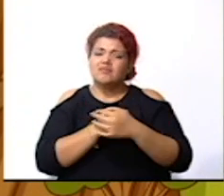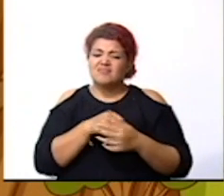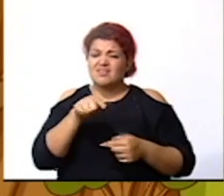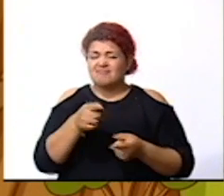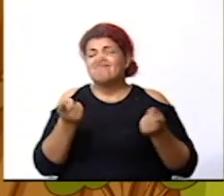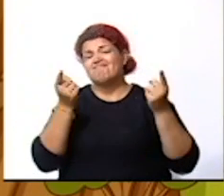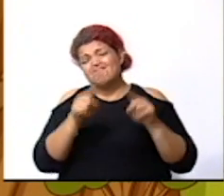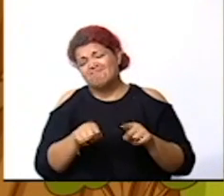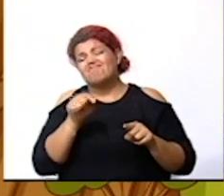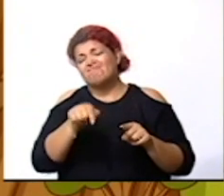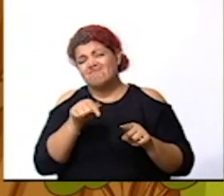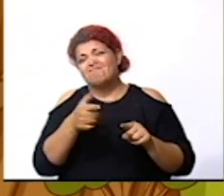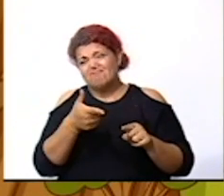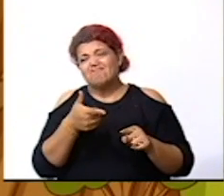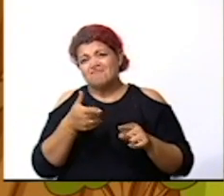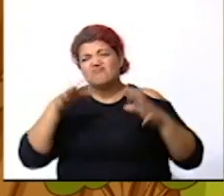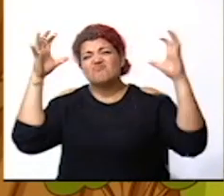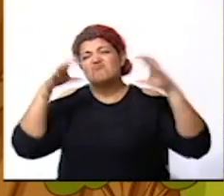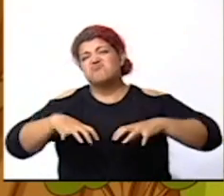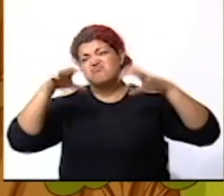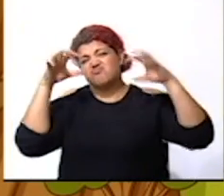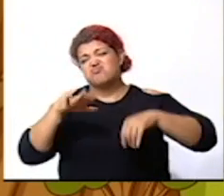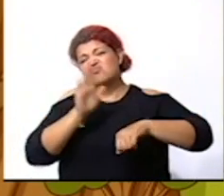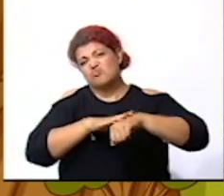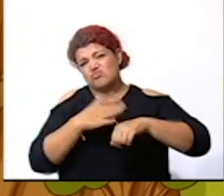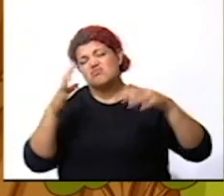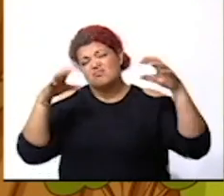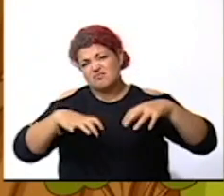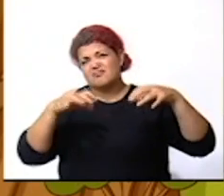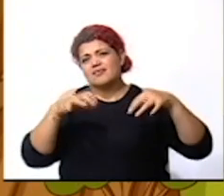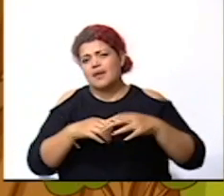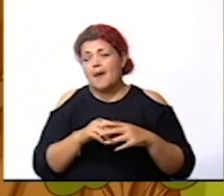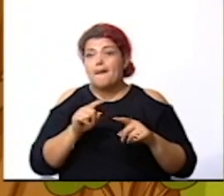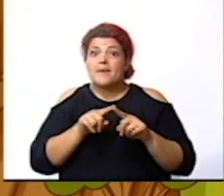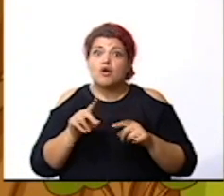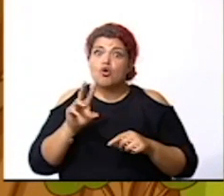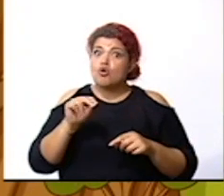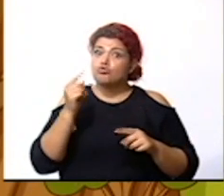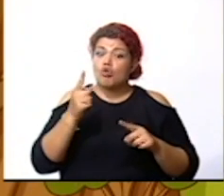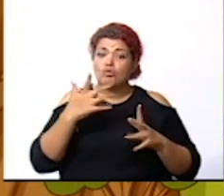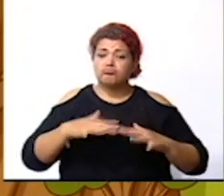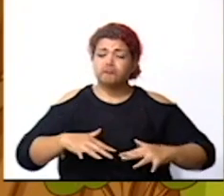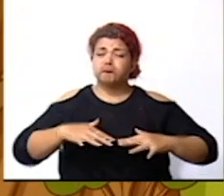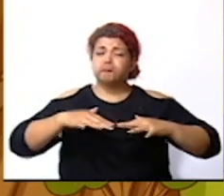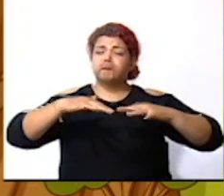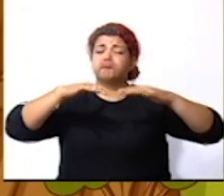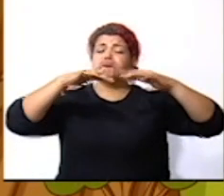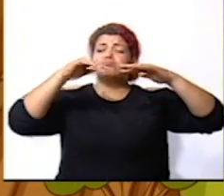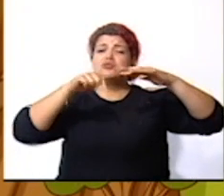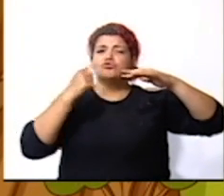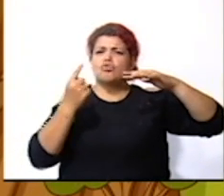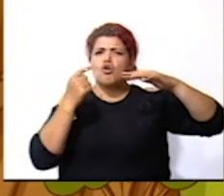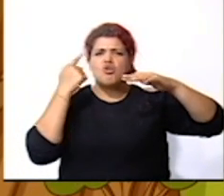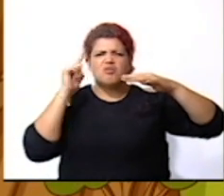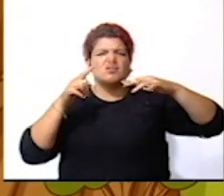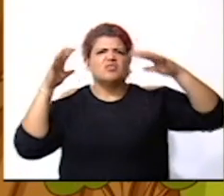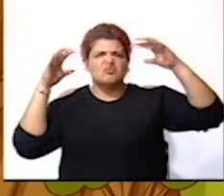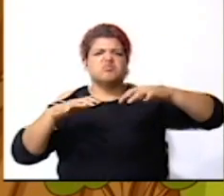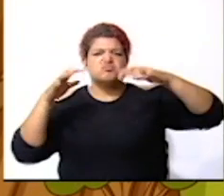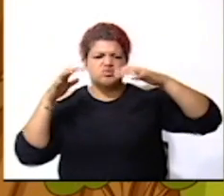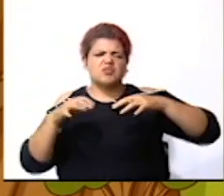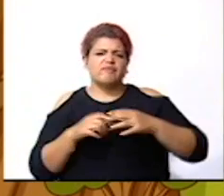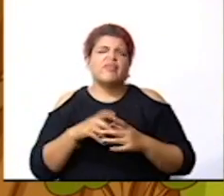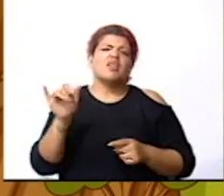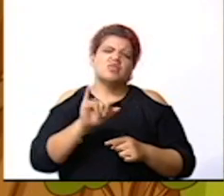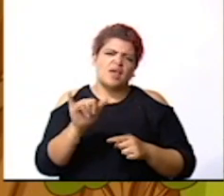lluvia esto las inundaciones pero saben no solo las inundaciones son producto de la estación lluviosa